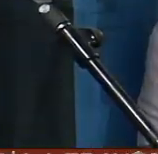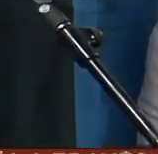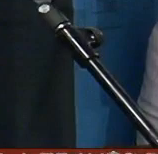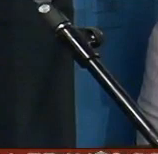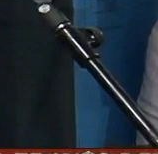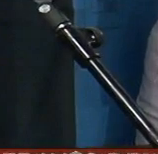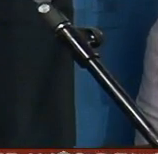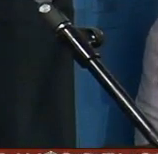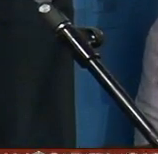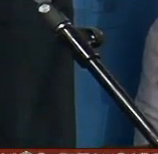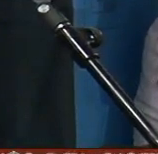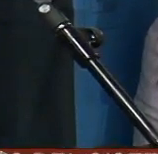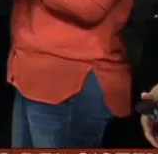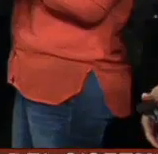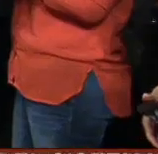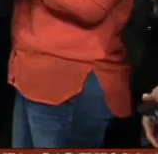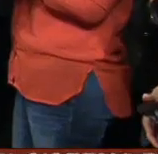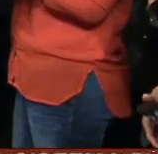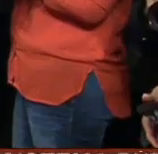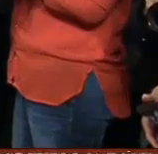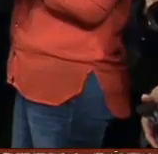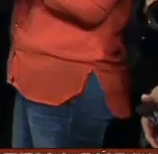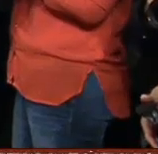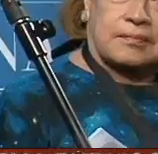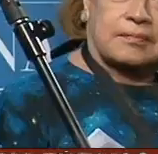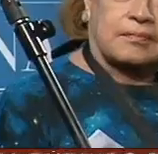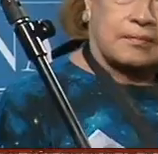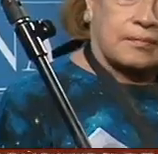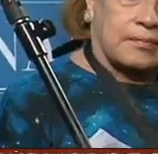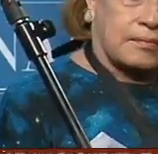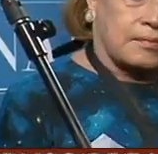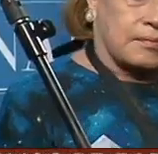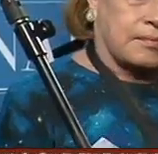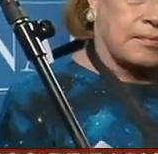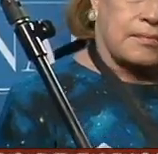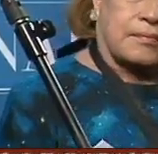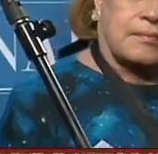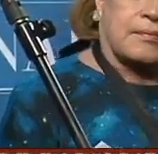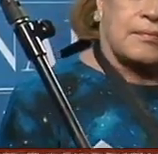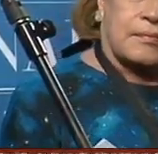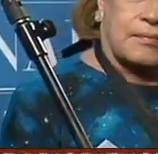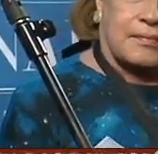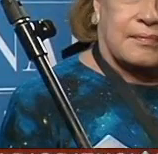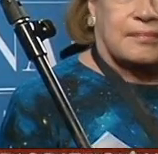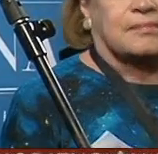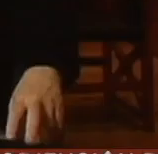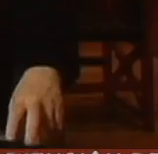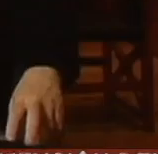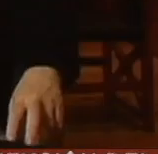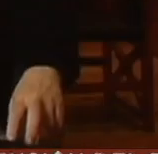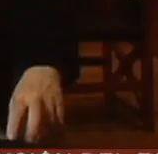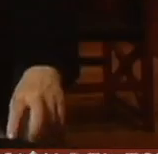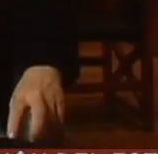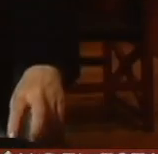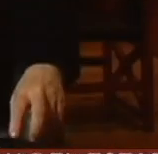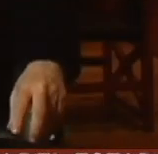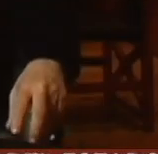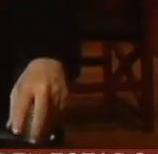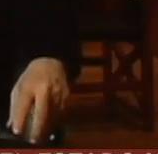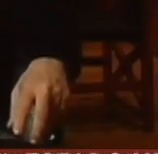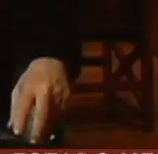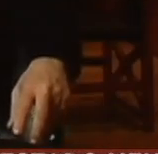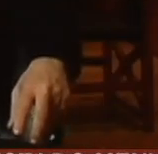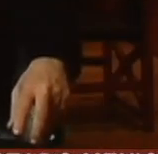Rosbach de Pérez Gaya y Ernesto Velázquez director de Canal 22. El escritor y ensayista José María Pérez Gaya fue director